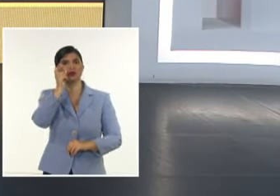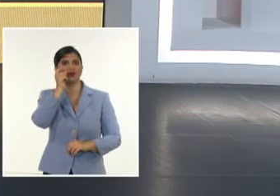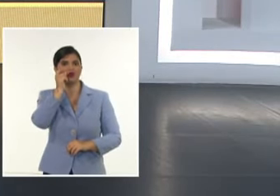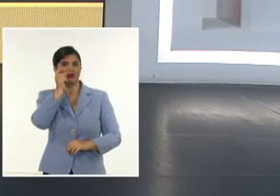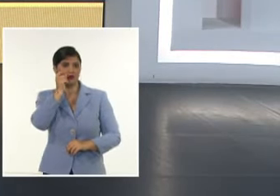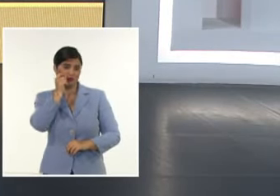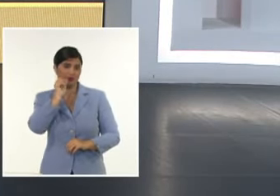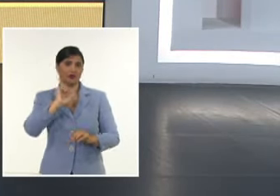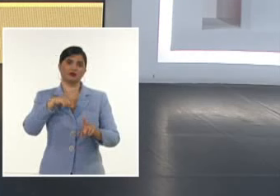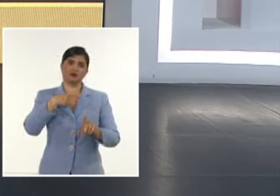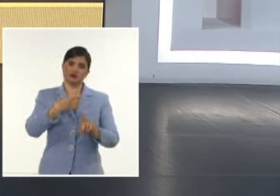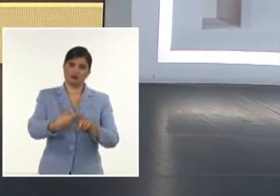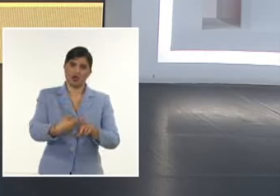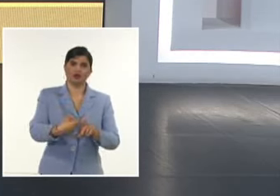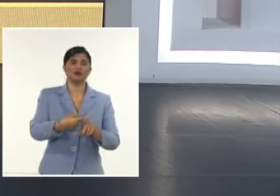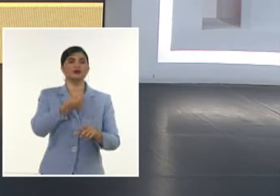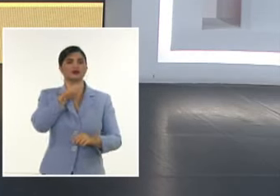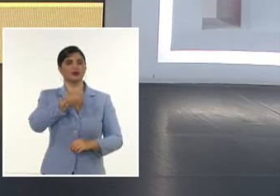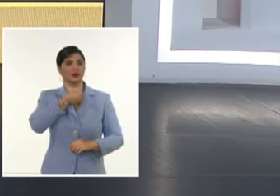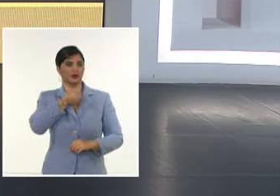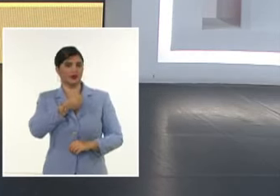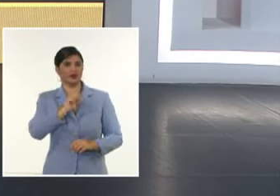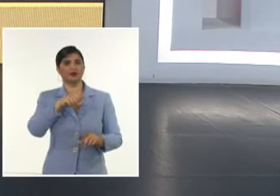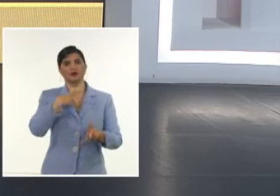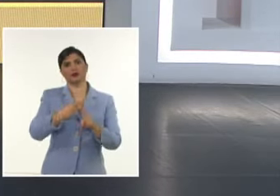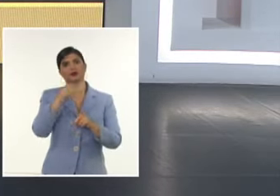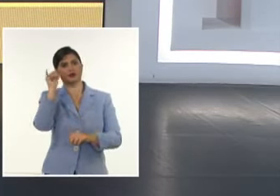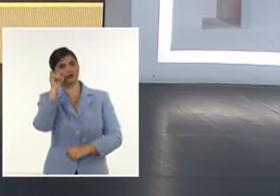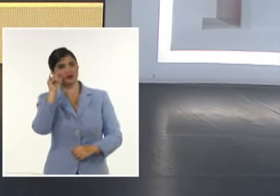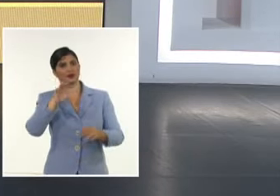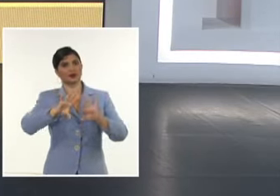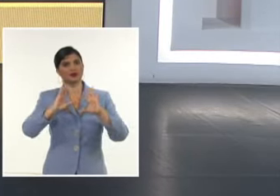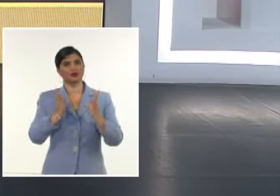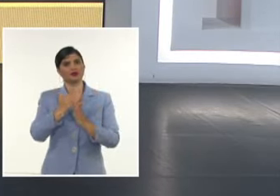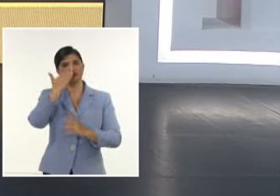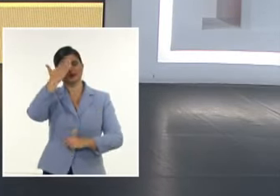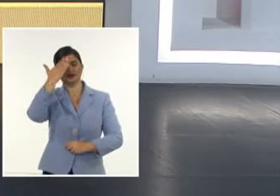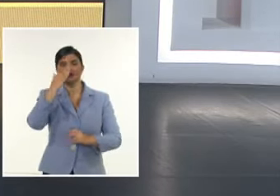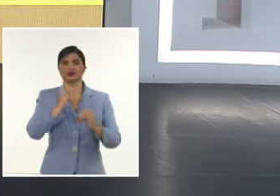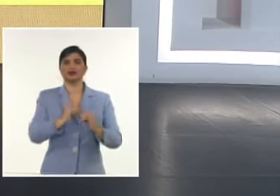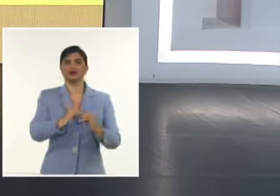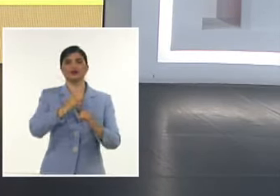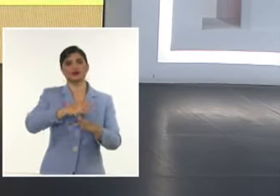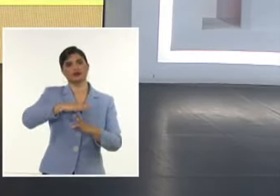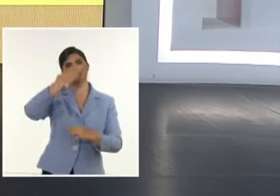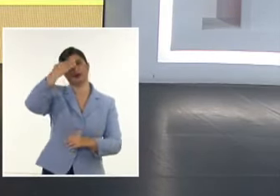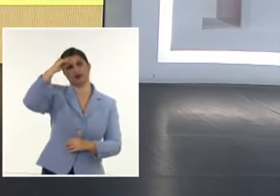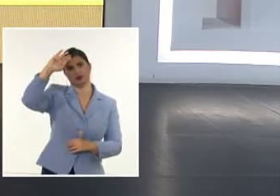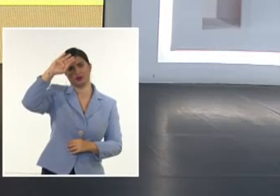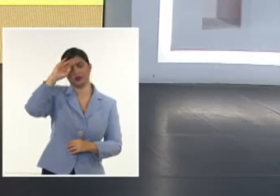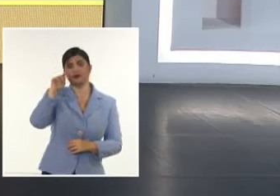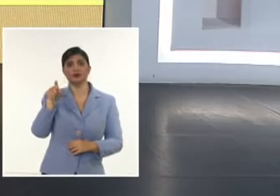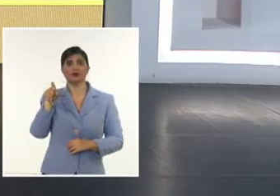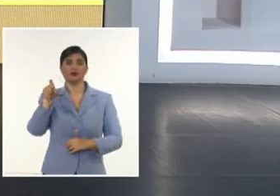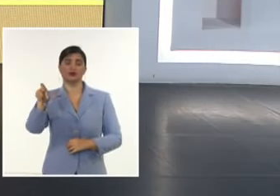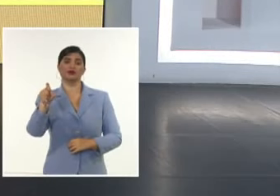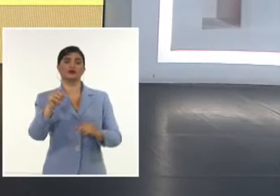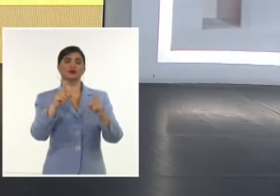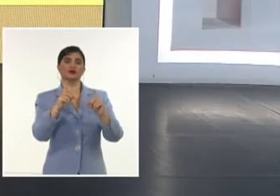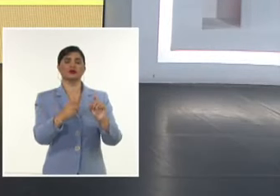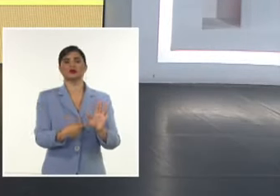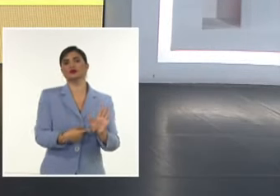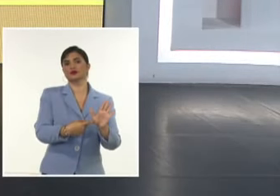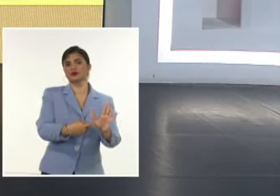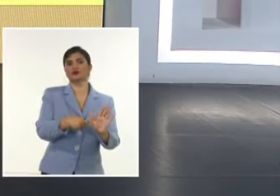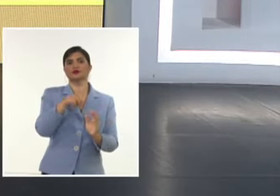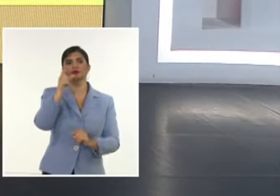Fernández También a Dailin Herrera Bayar De la corresponsalía 500 En Santiago de Cuba Yo quiero dejarlos Con una fotografía Que publicó El propio doctor